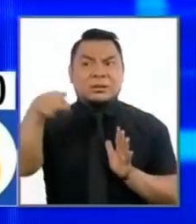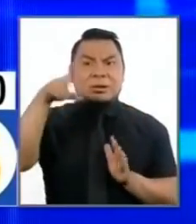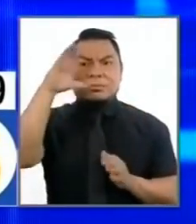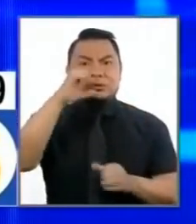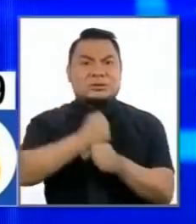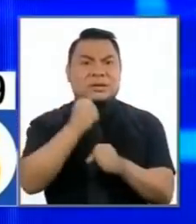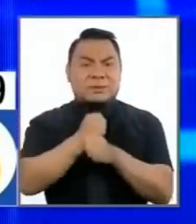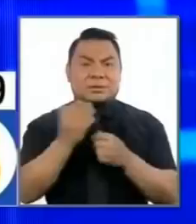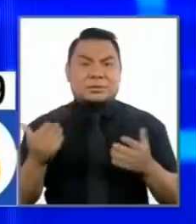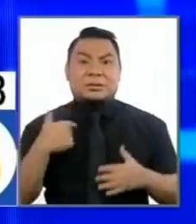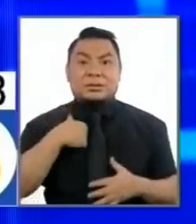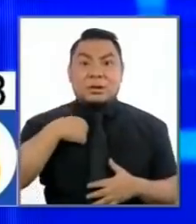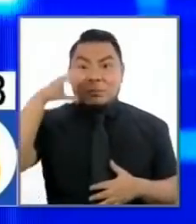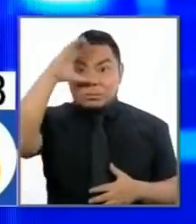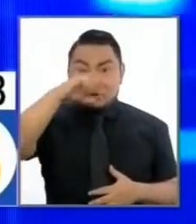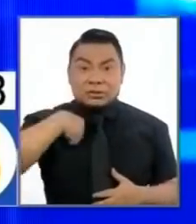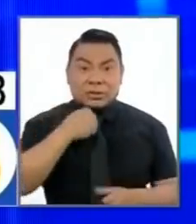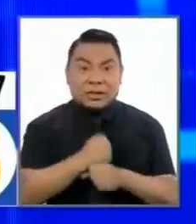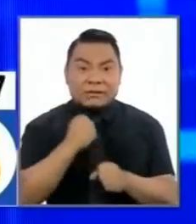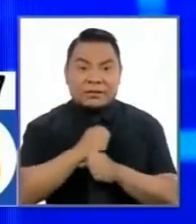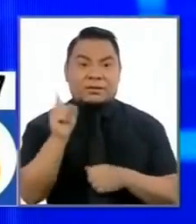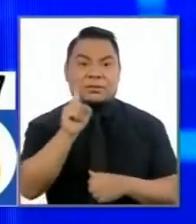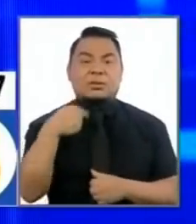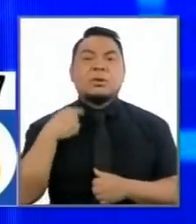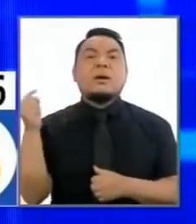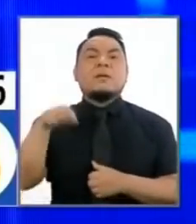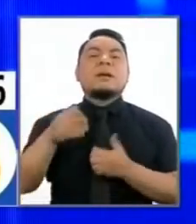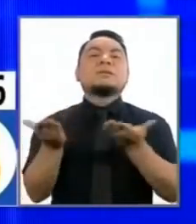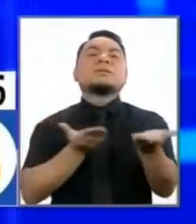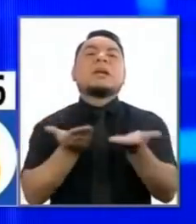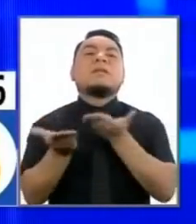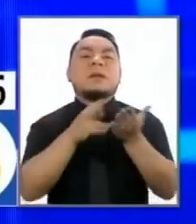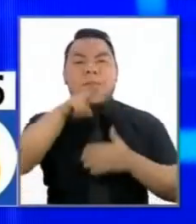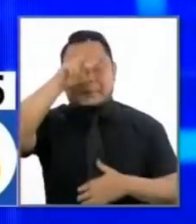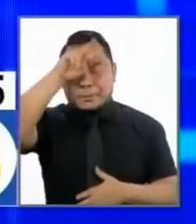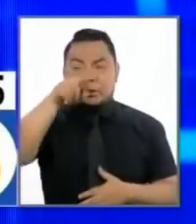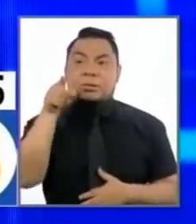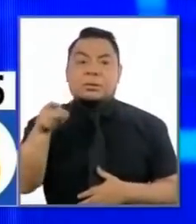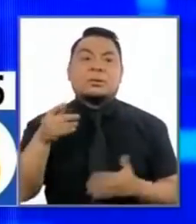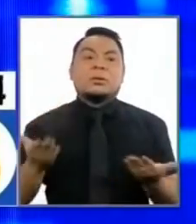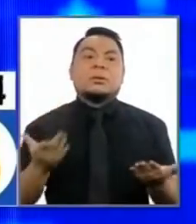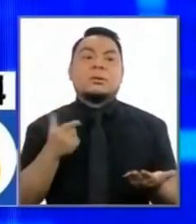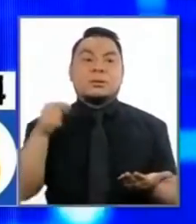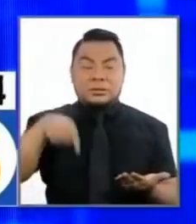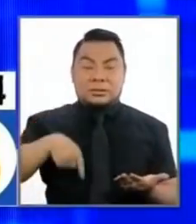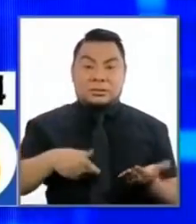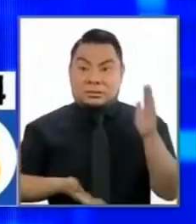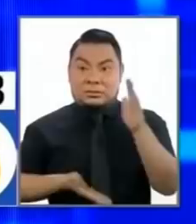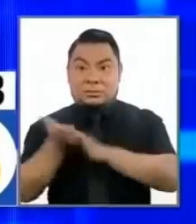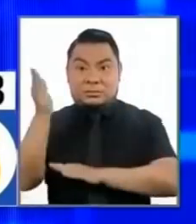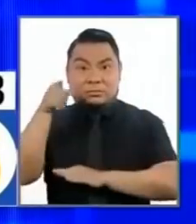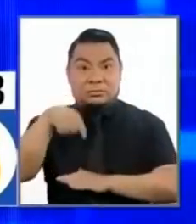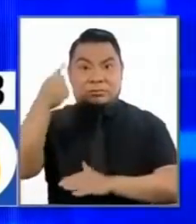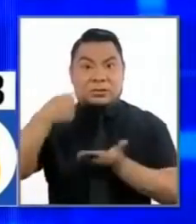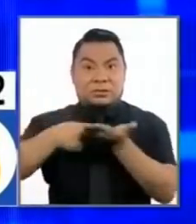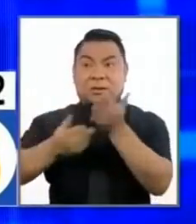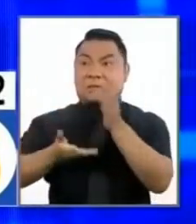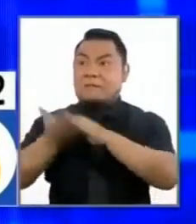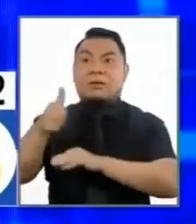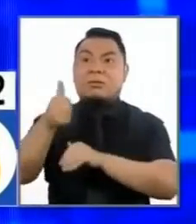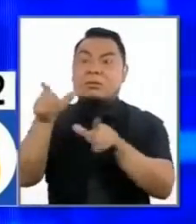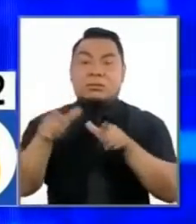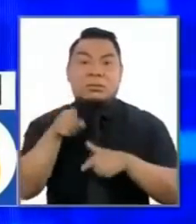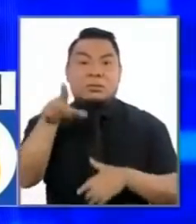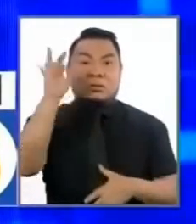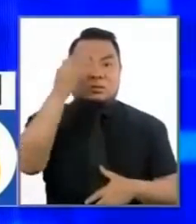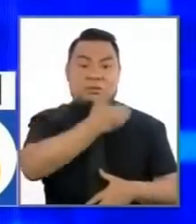paso. Yo no estoy buscando trabajo, yo vengo a servir a mi patria. Ustedes salen de este debate, y si no salen